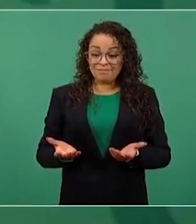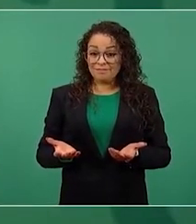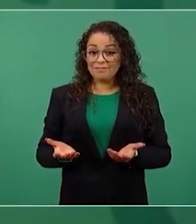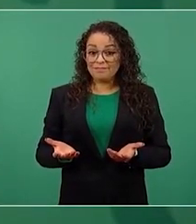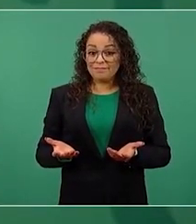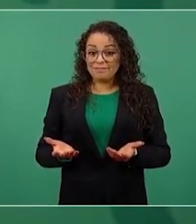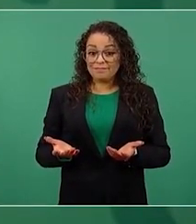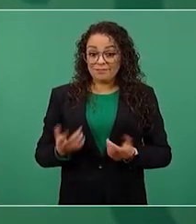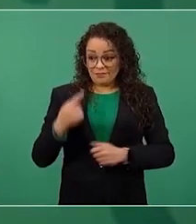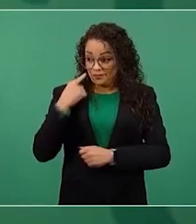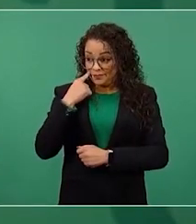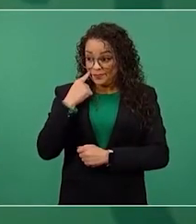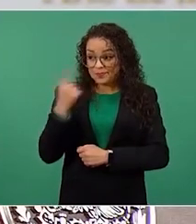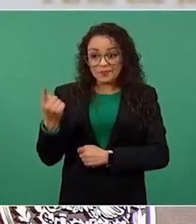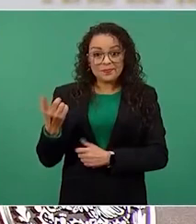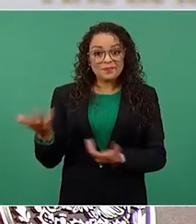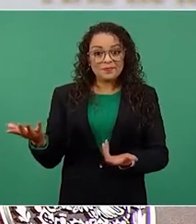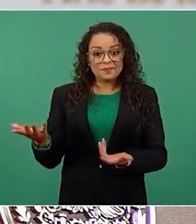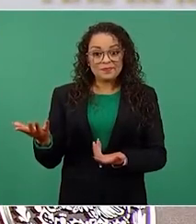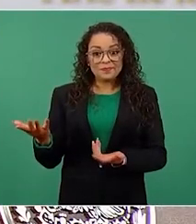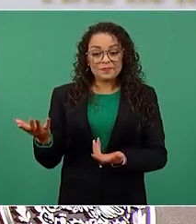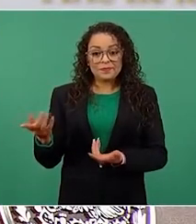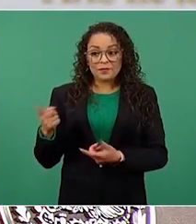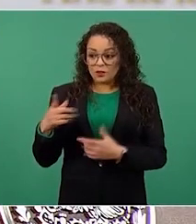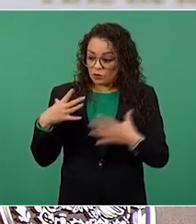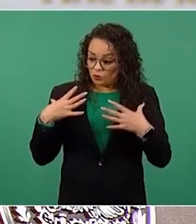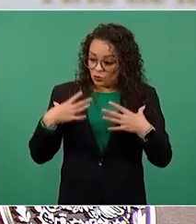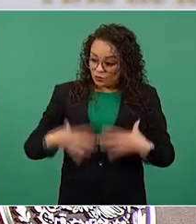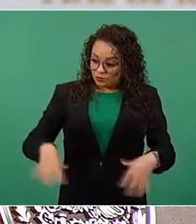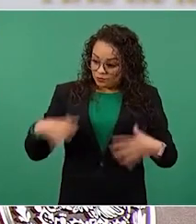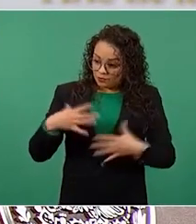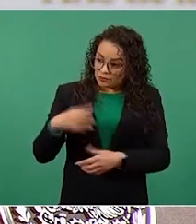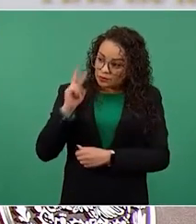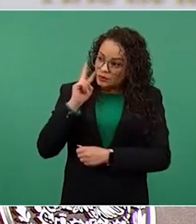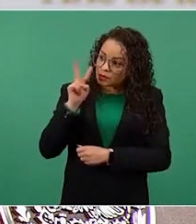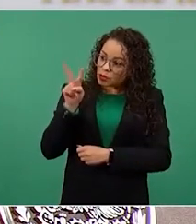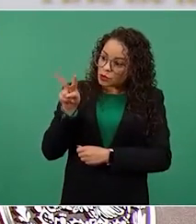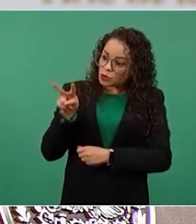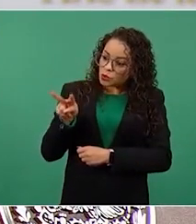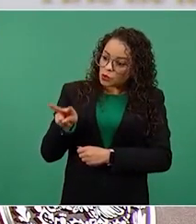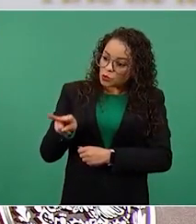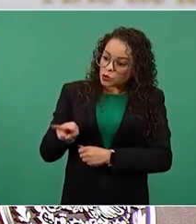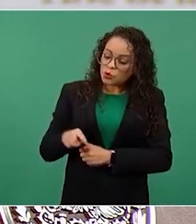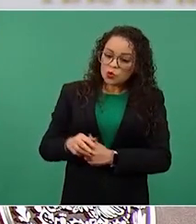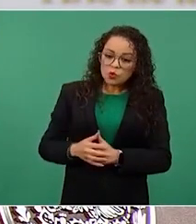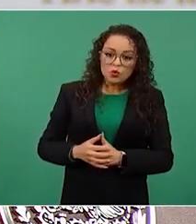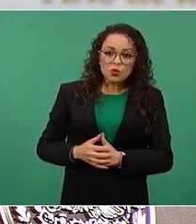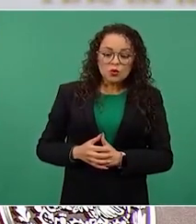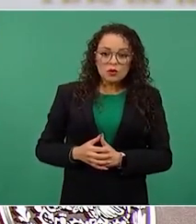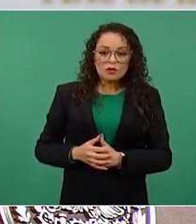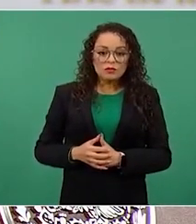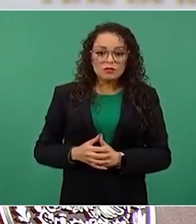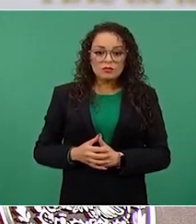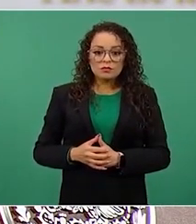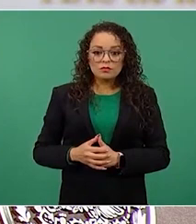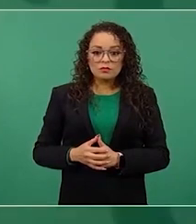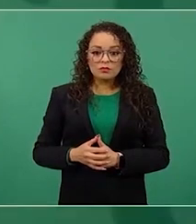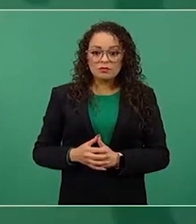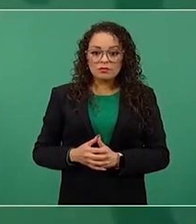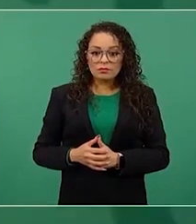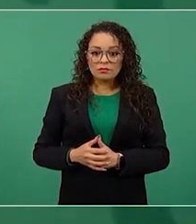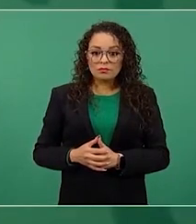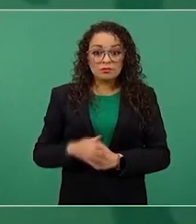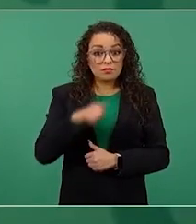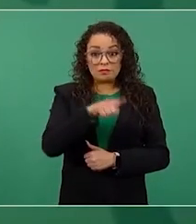y mira cómo cómo viste y este no le hagas